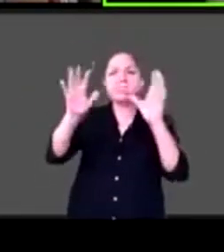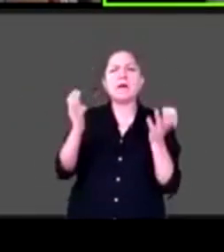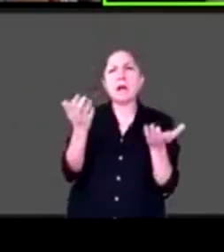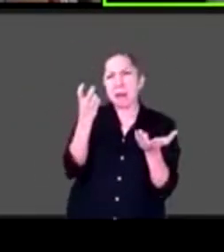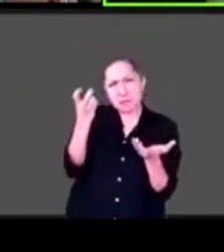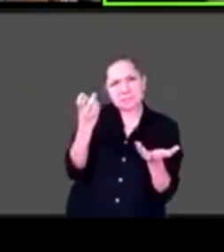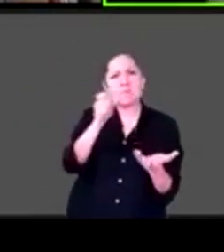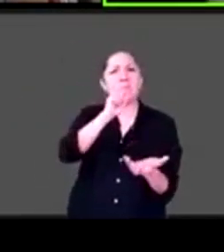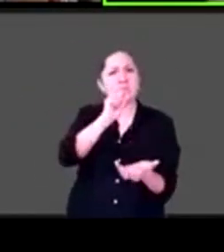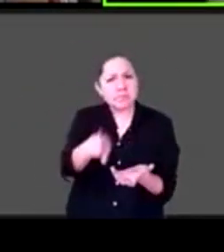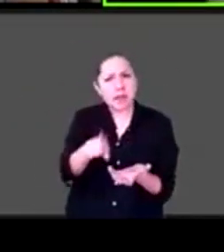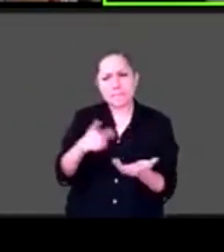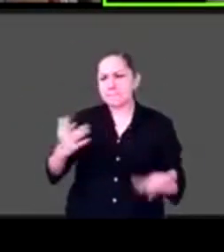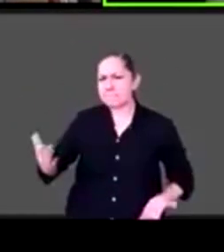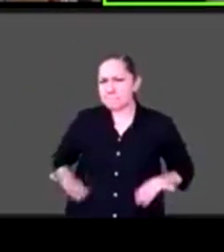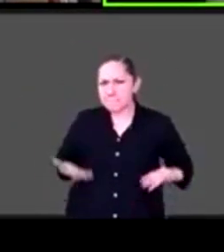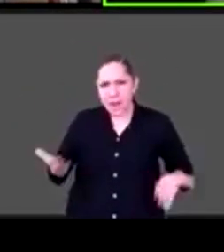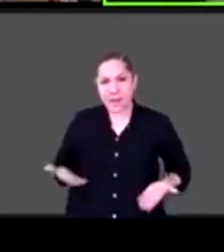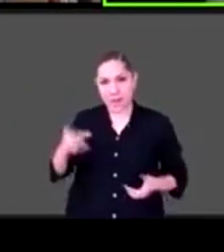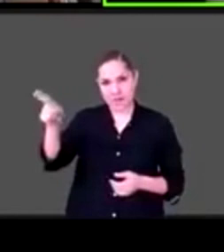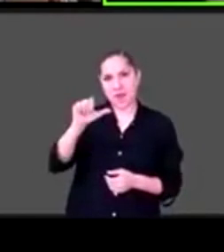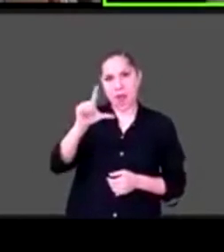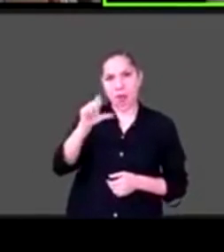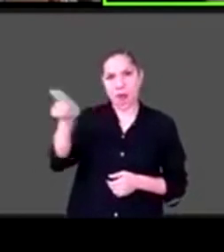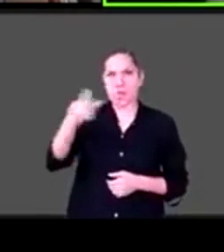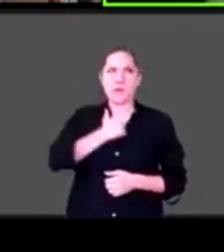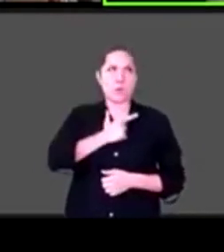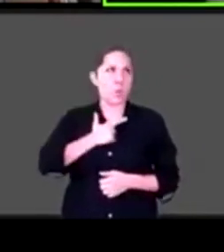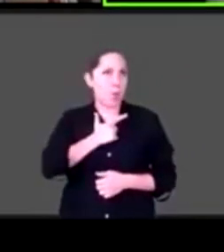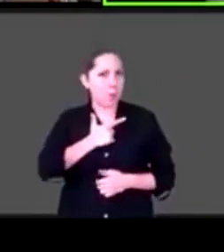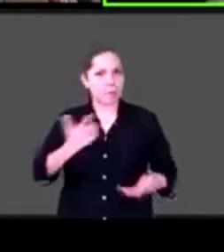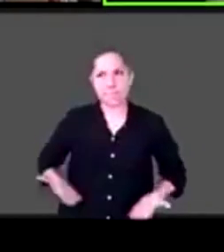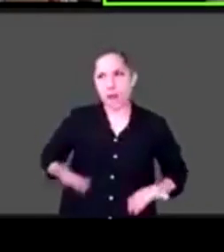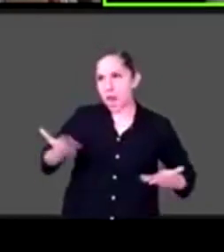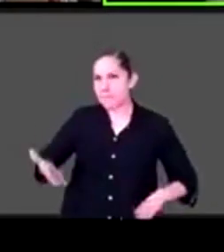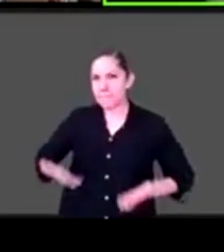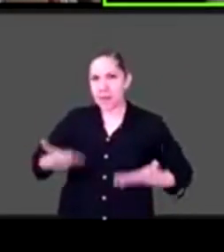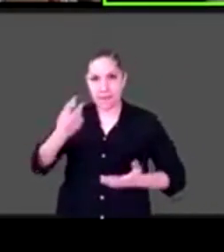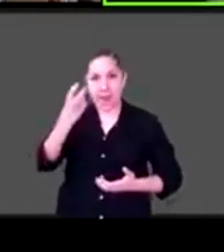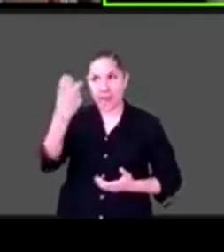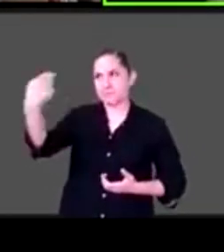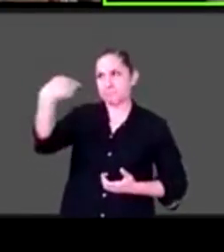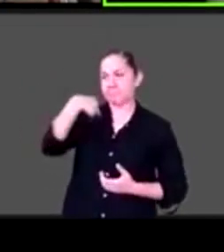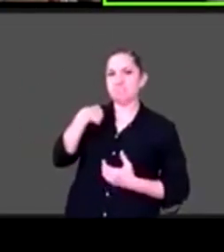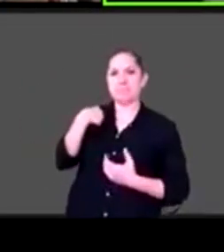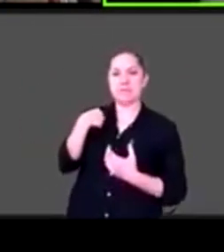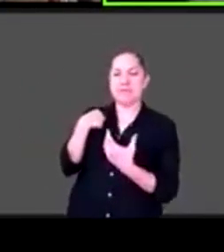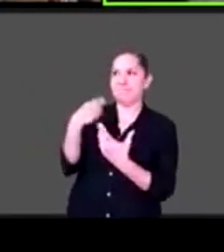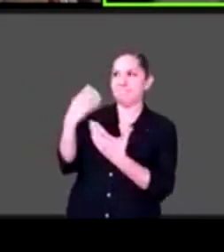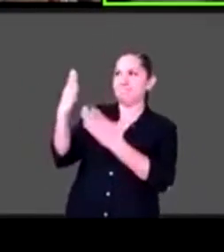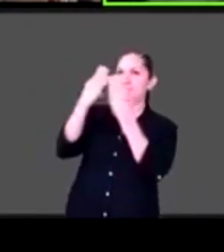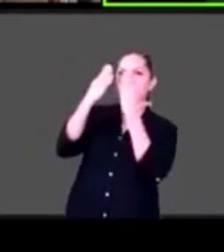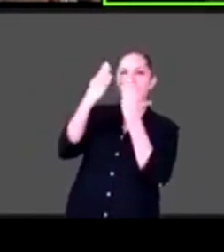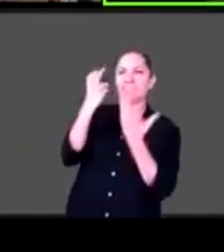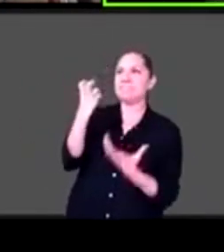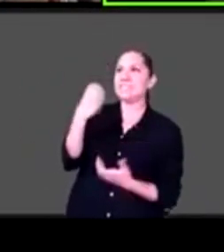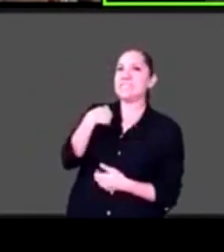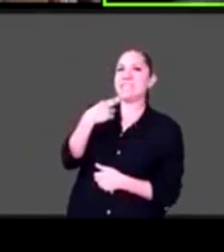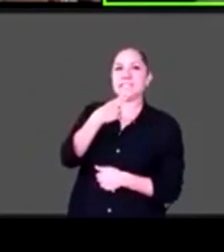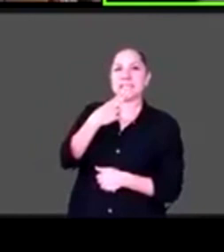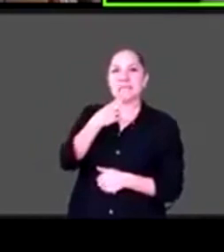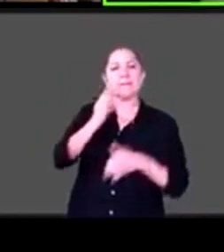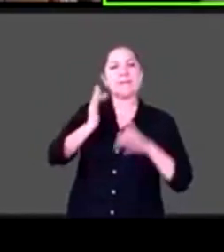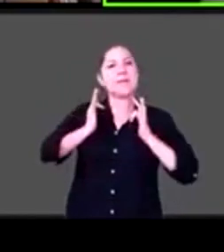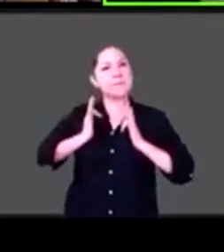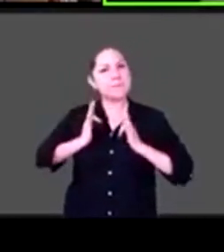hasta el final de la pandemia. Bailar te ayuda a moverte, a relajarte, a hacer ejercicio, a sacar para afuera cosas que no